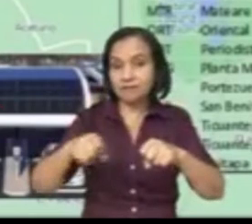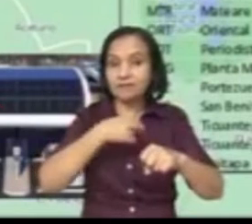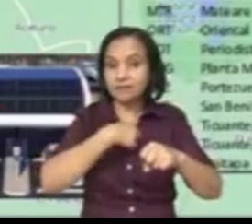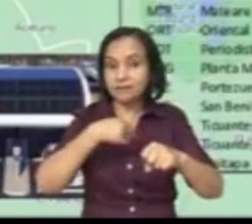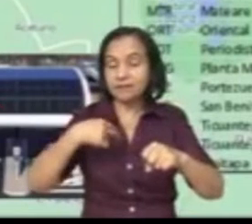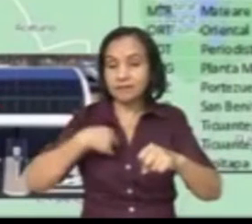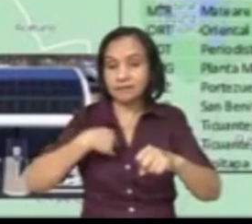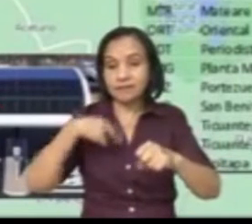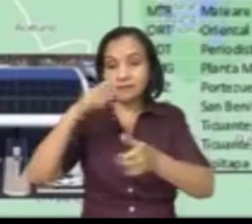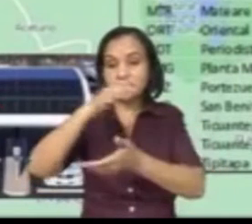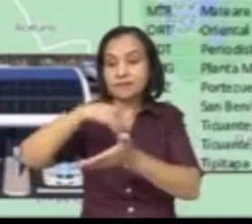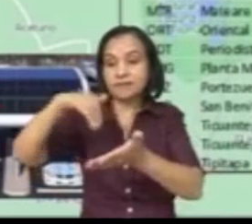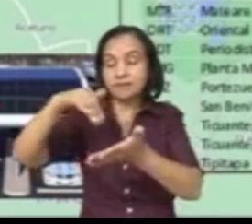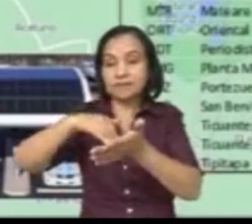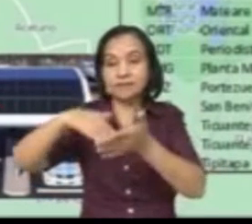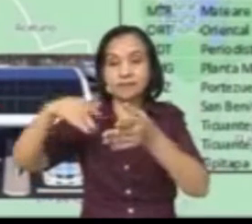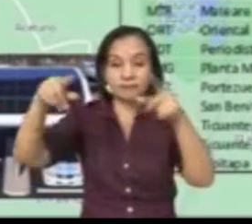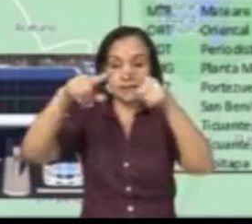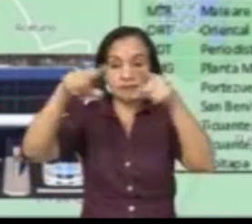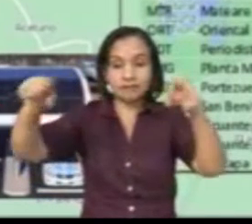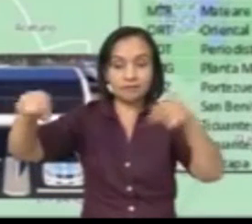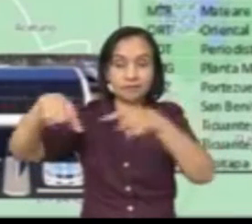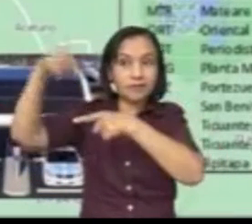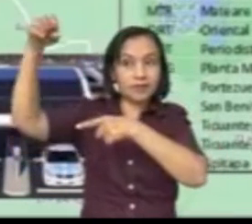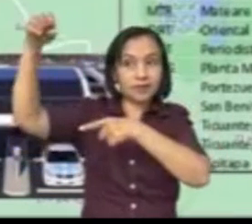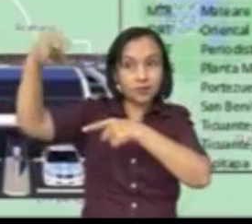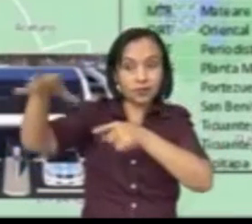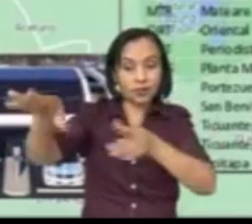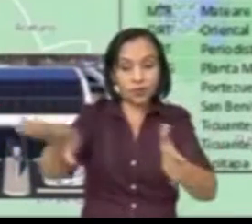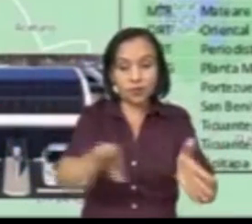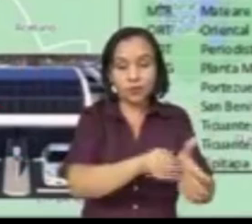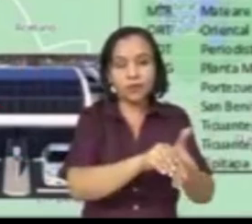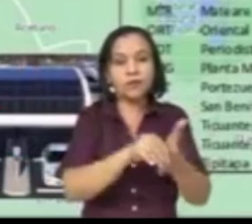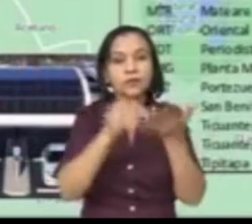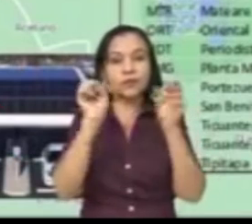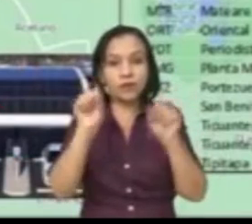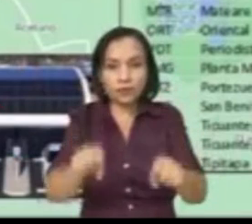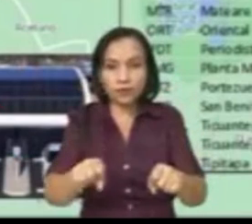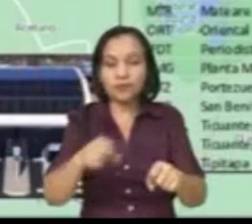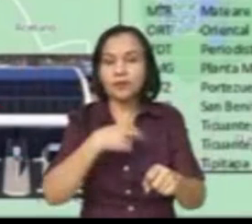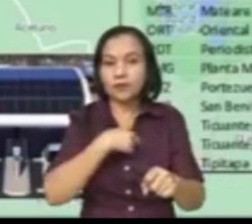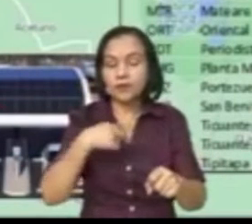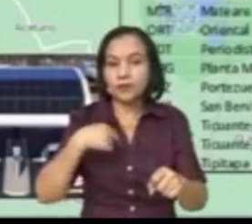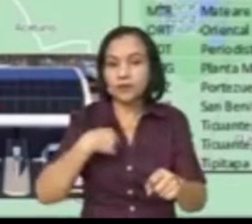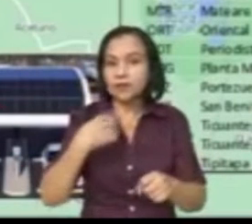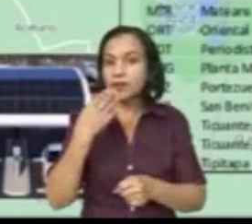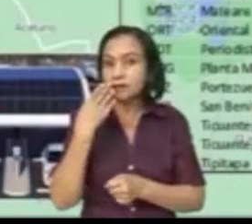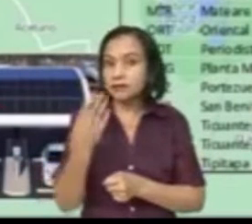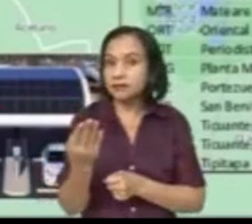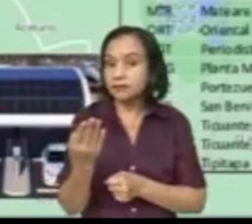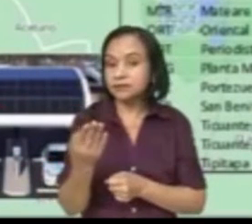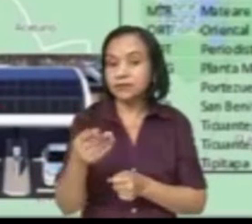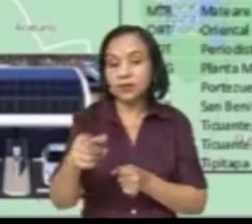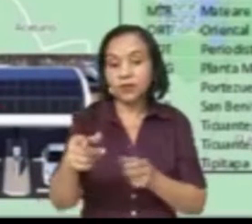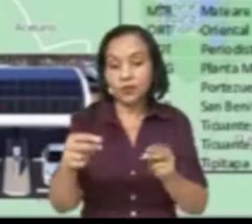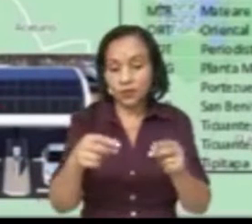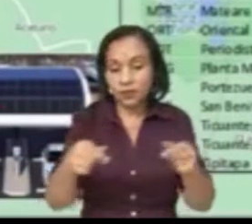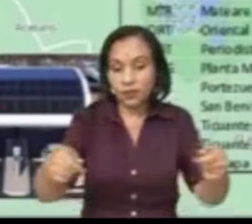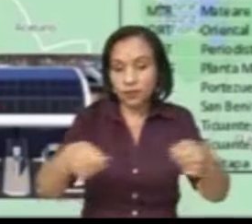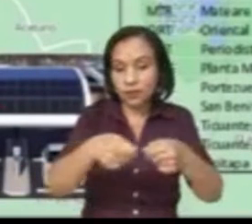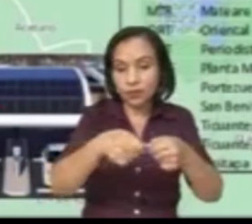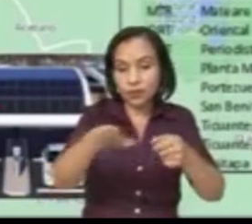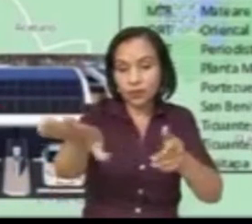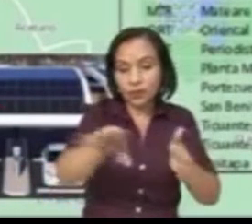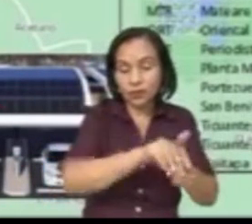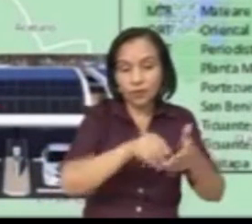centros de carga en los lugares con capacidad suficiente para poder tomar esa